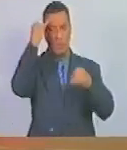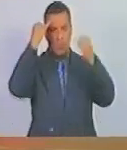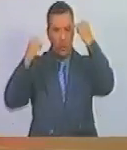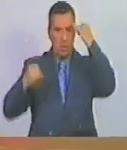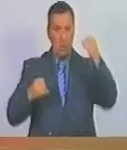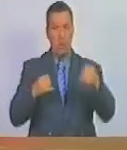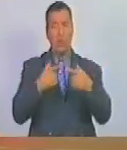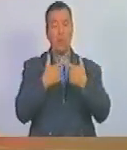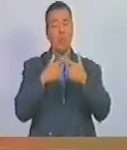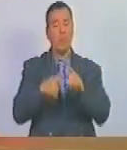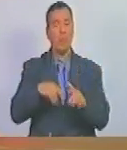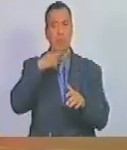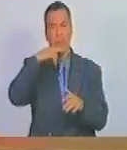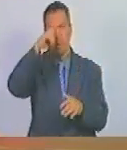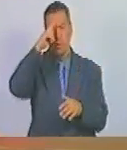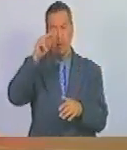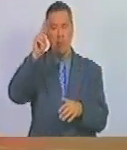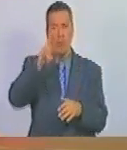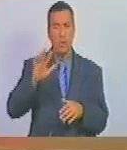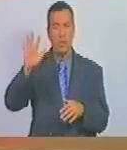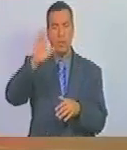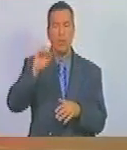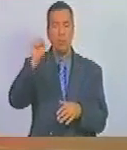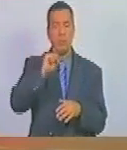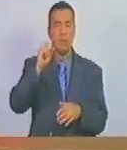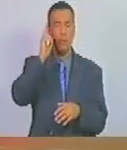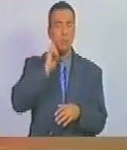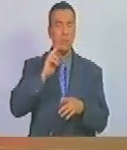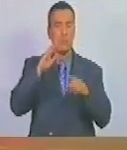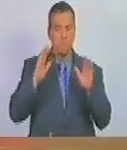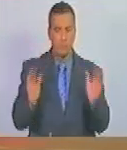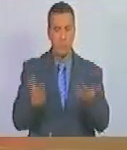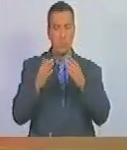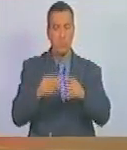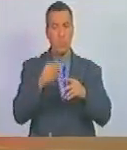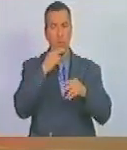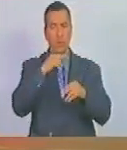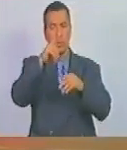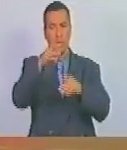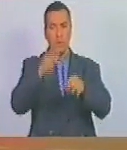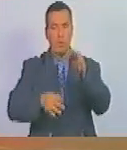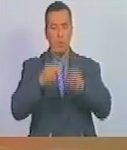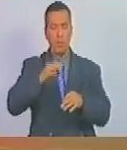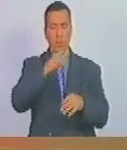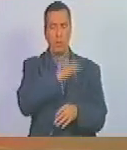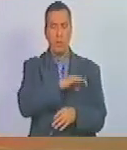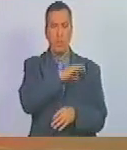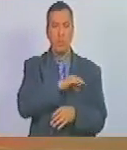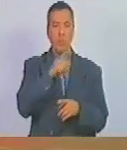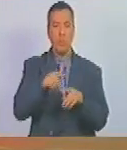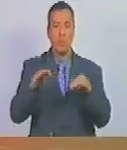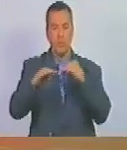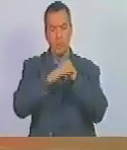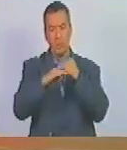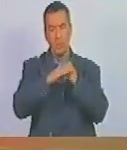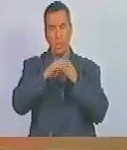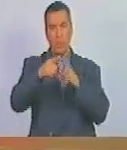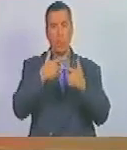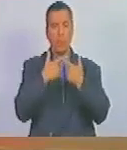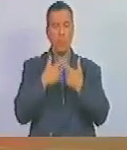del libertador y padre de la patria Simón Bolívar, promoviendo los principios de justicia social, igualdad,